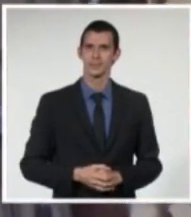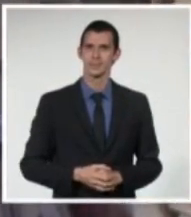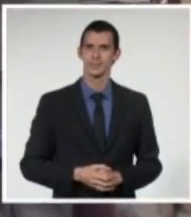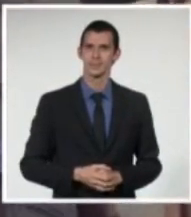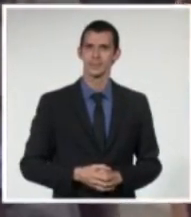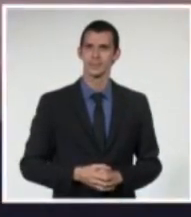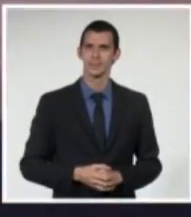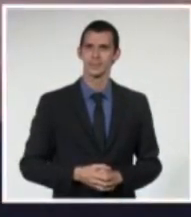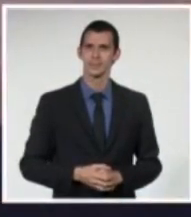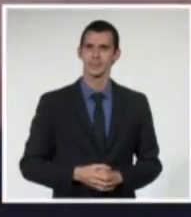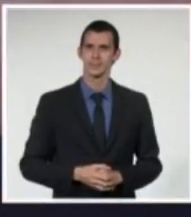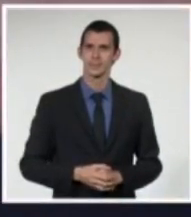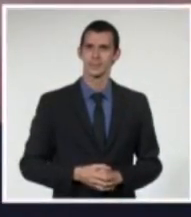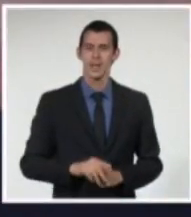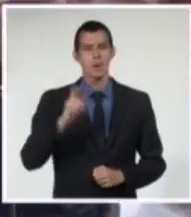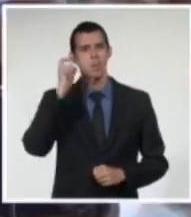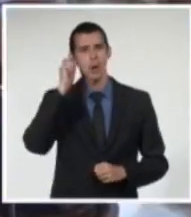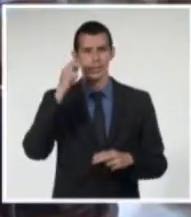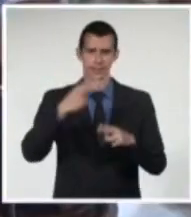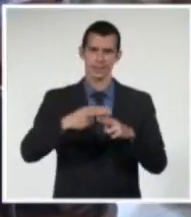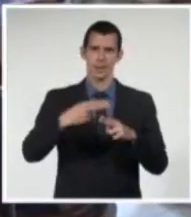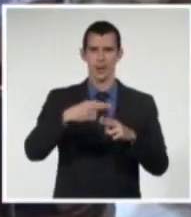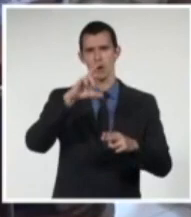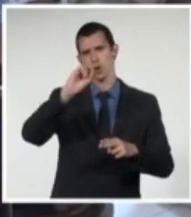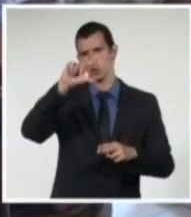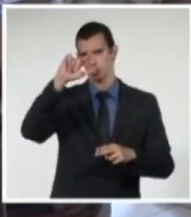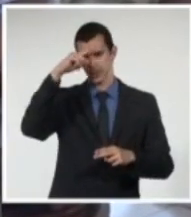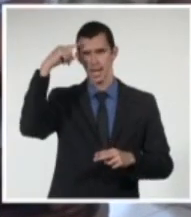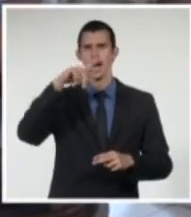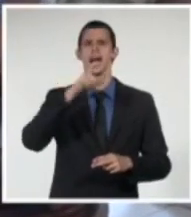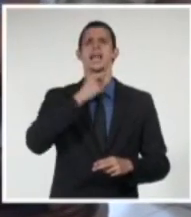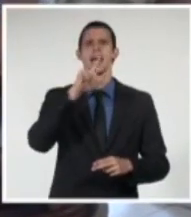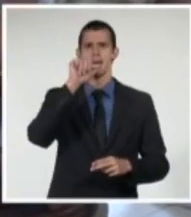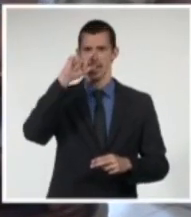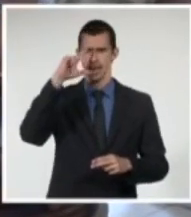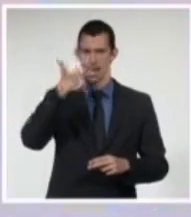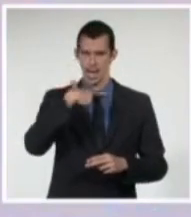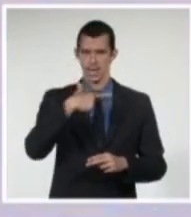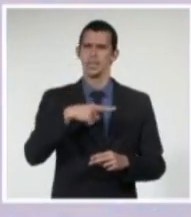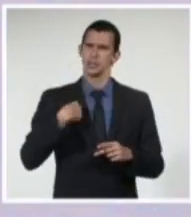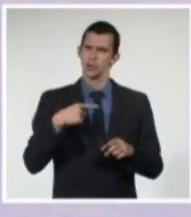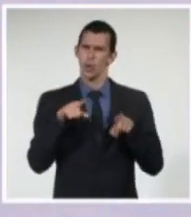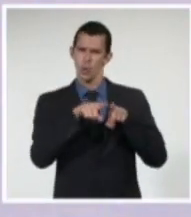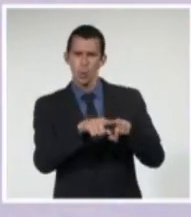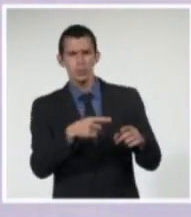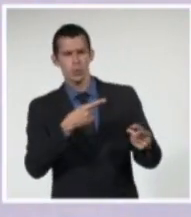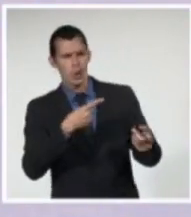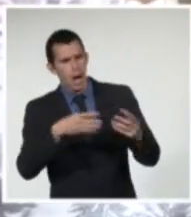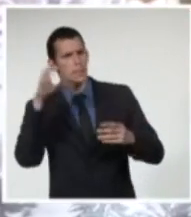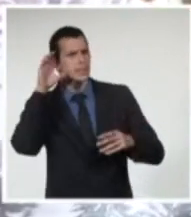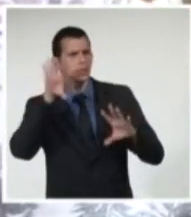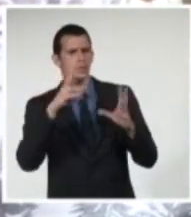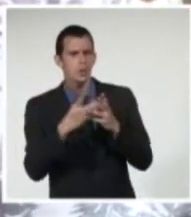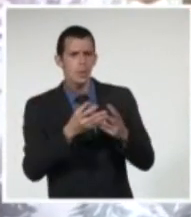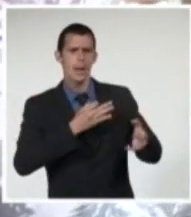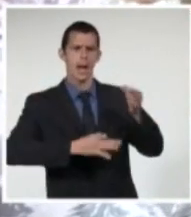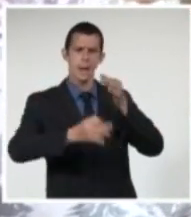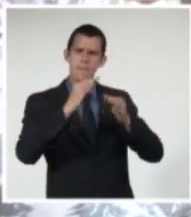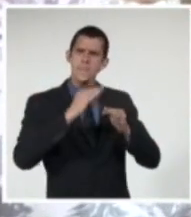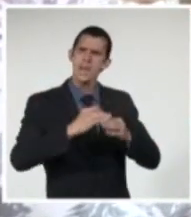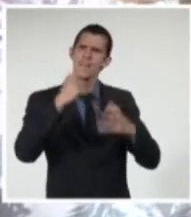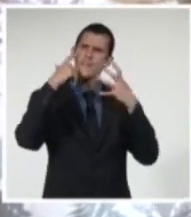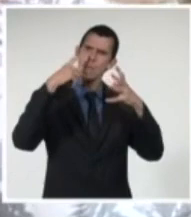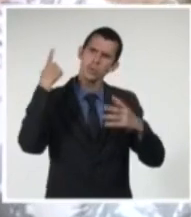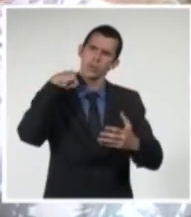45 años, Rosalena Álvarez, es apreciar una vida dedicada por entero al arte de la actuación, y también rememorar a